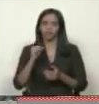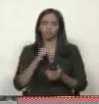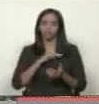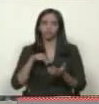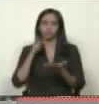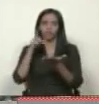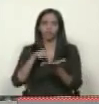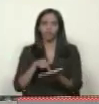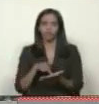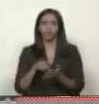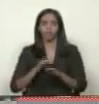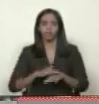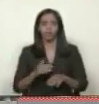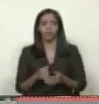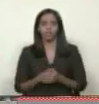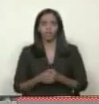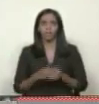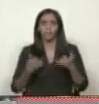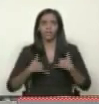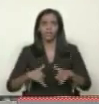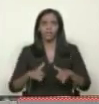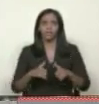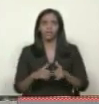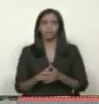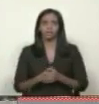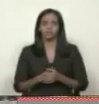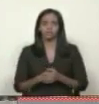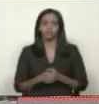porque mi hija tenía un nifoma de hockey.